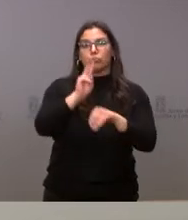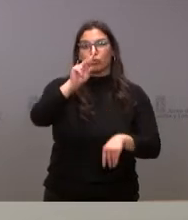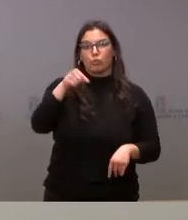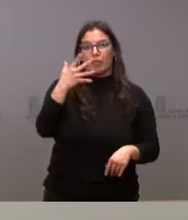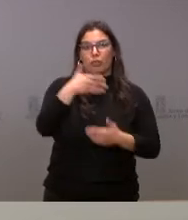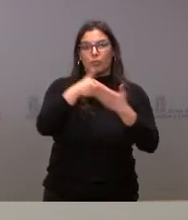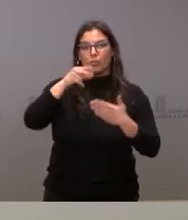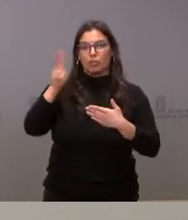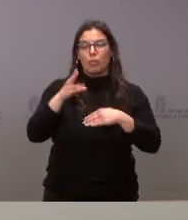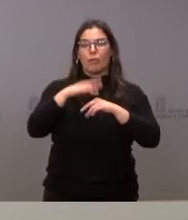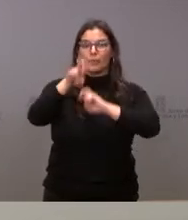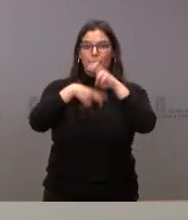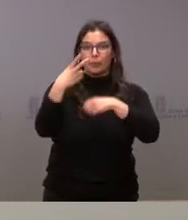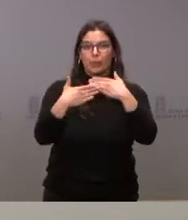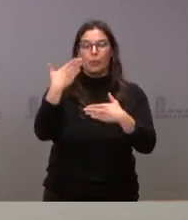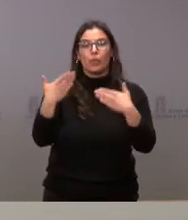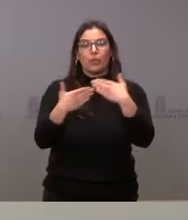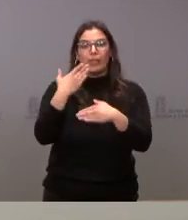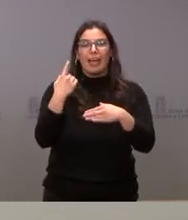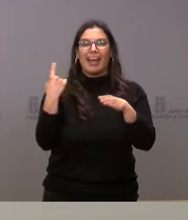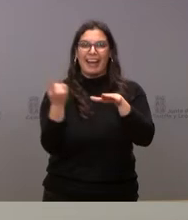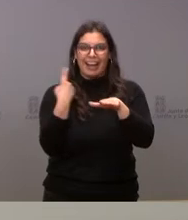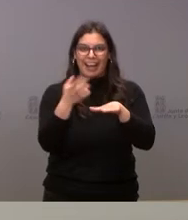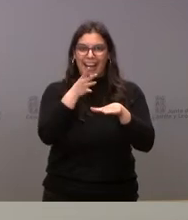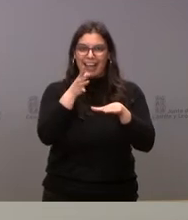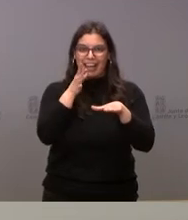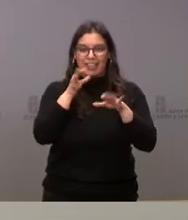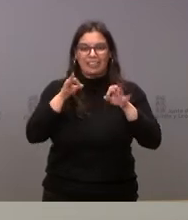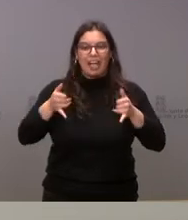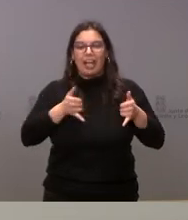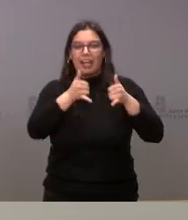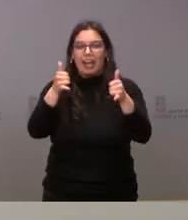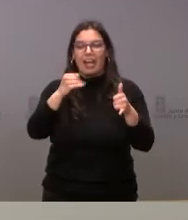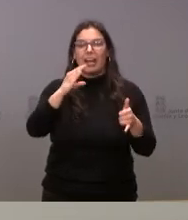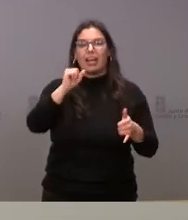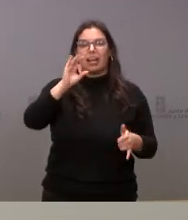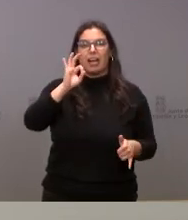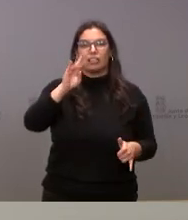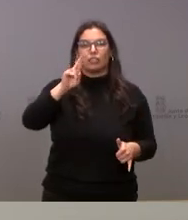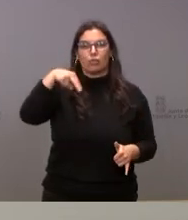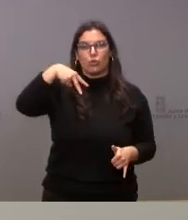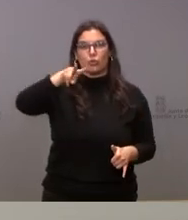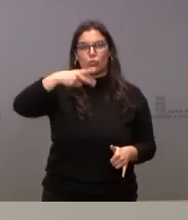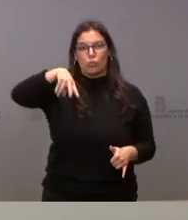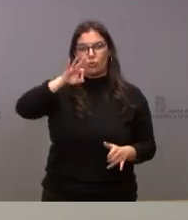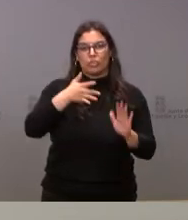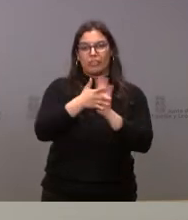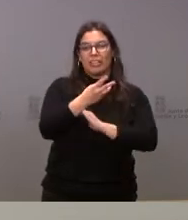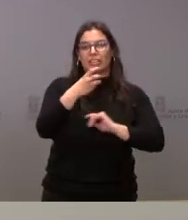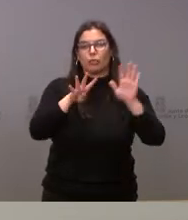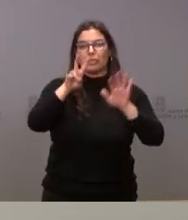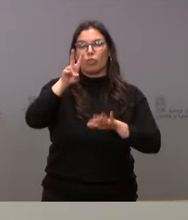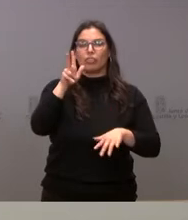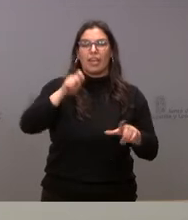modernización de regadíos en el canal de Castro Nuño. Estamos hablando de 392 hectáreas y un